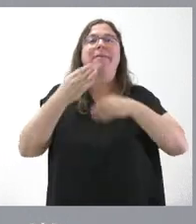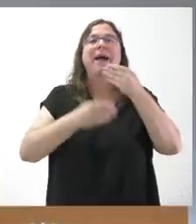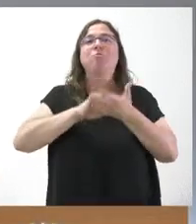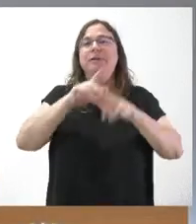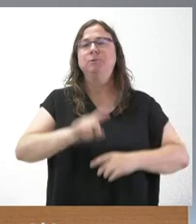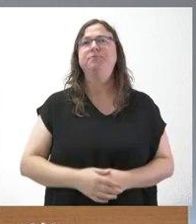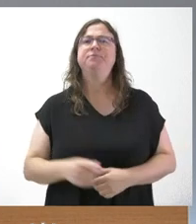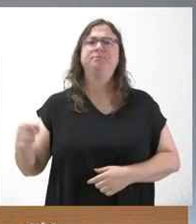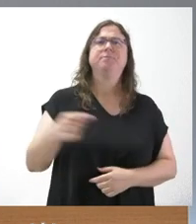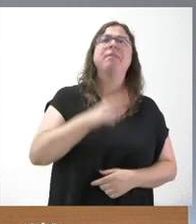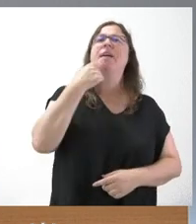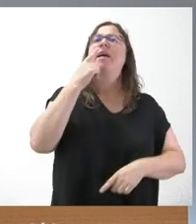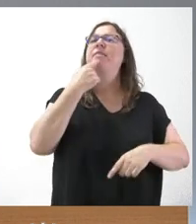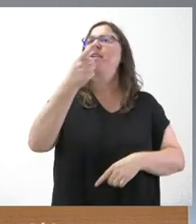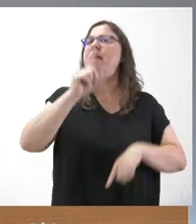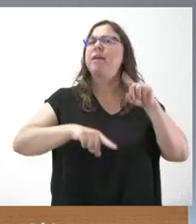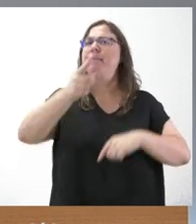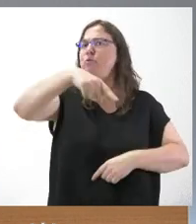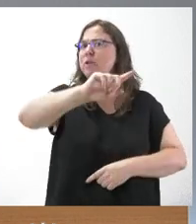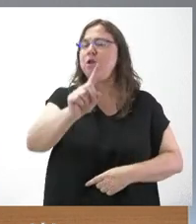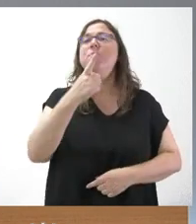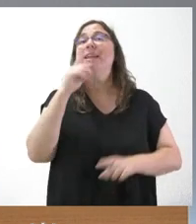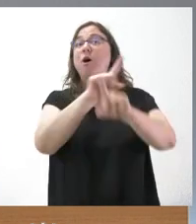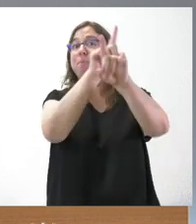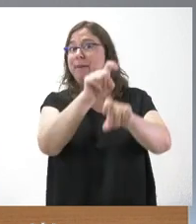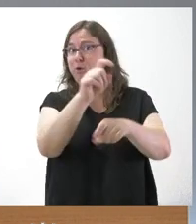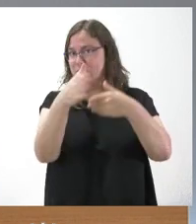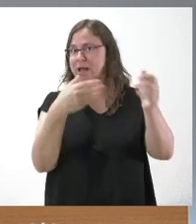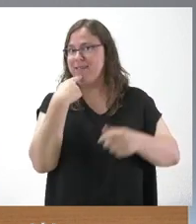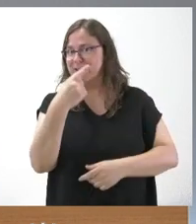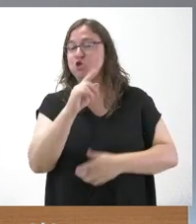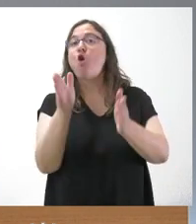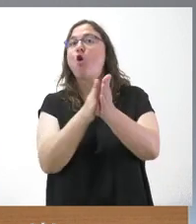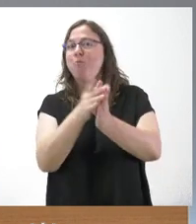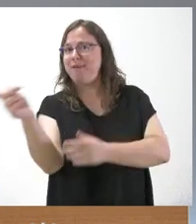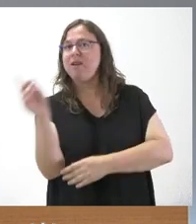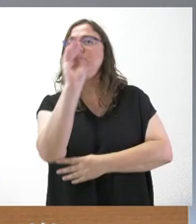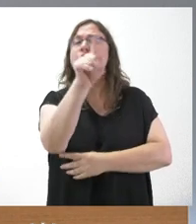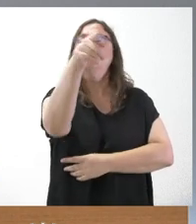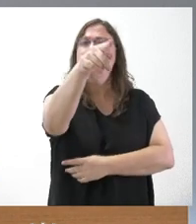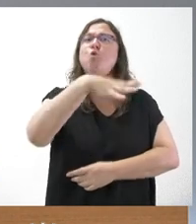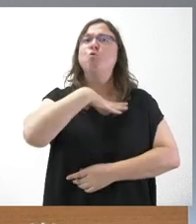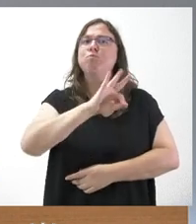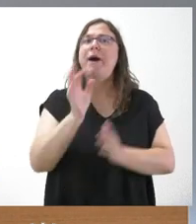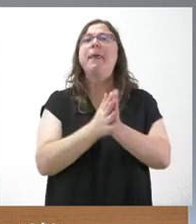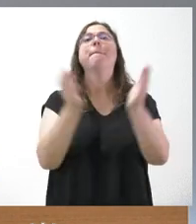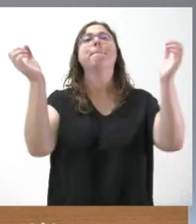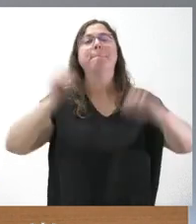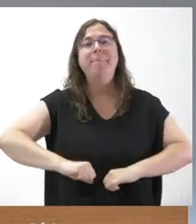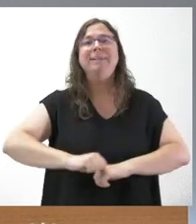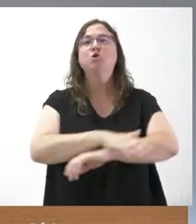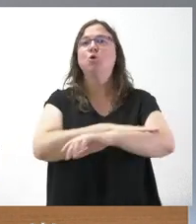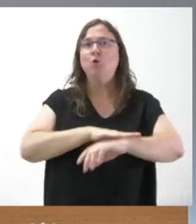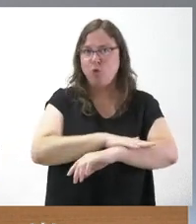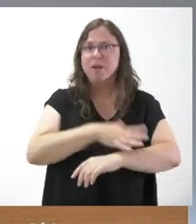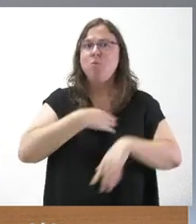Sí, dice que no depende de ustedes, pero la pregunta que le he realizado a mi compañero es si ustedes pueden mantener un pacto de Gobierno con alguien que les